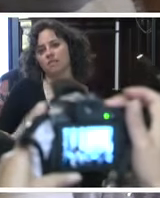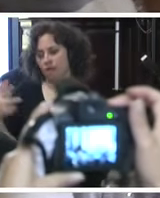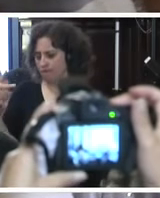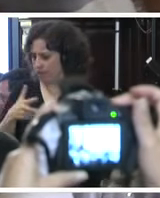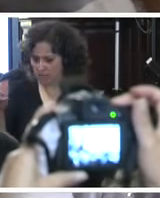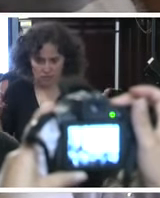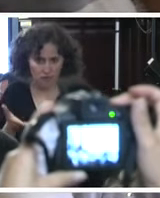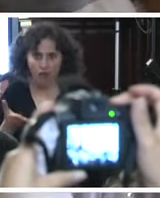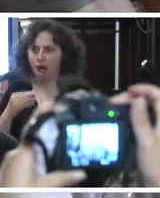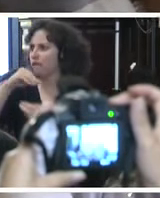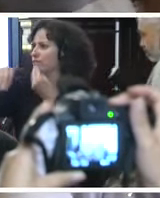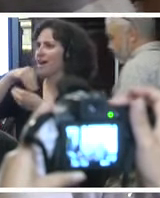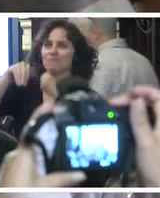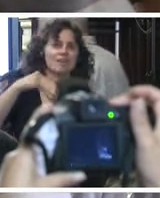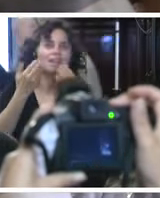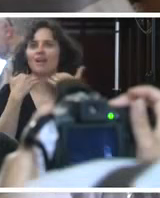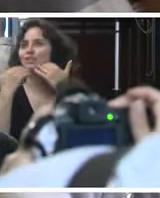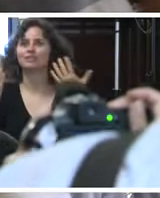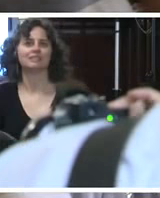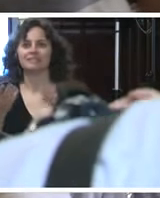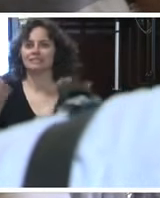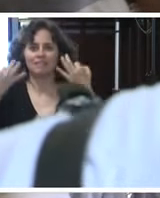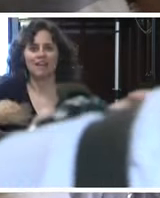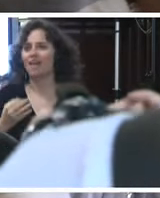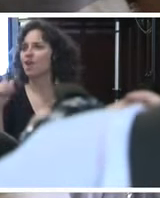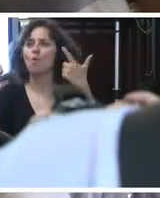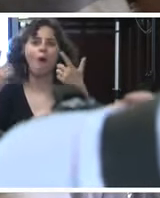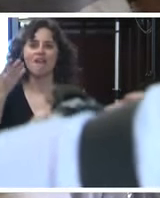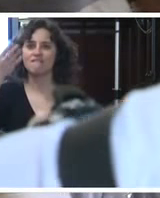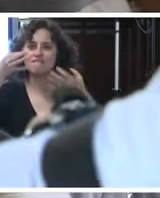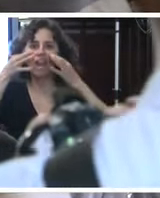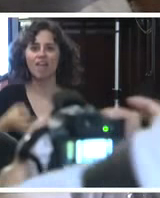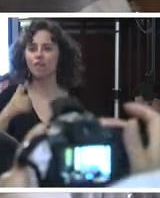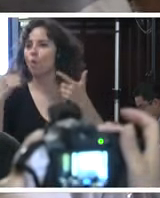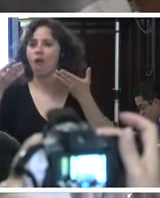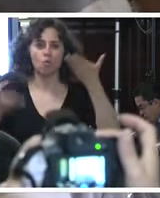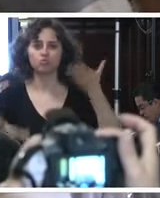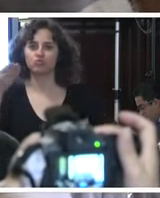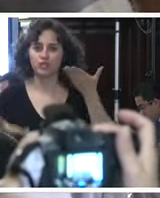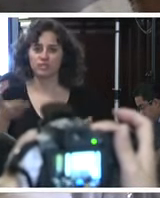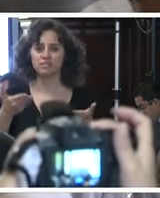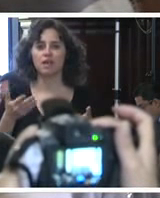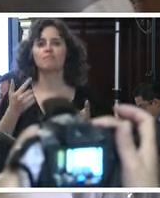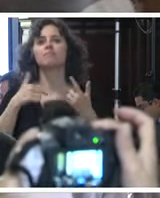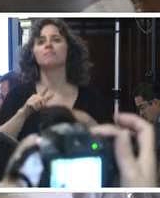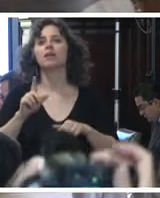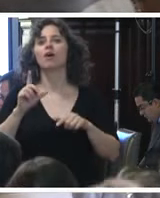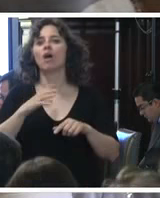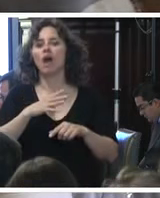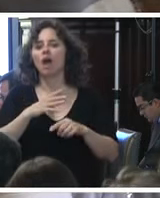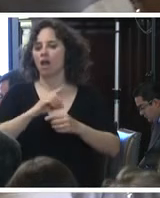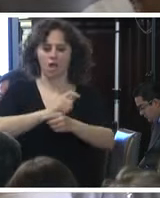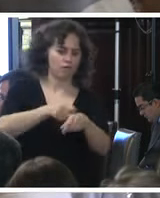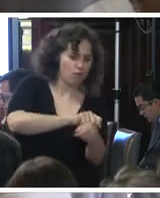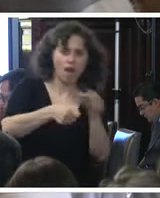como las familias jamás habrían deseado, sin verdad y sin justicia. Pero nuevamente en este periodo han sido los esfuerzos de las